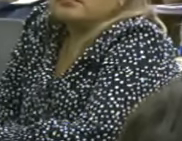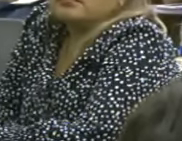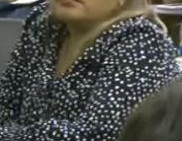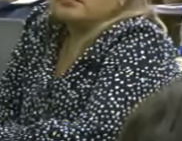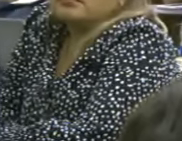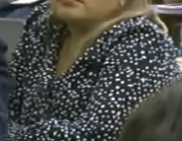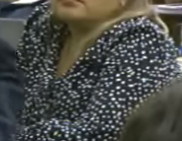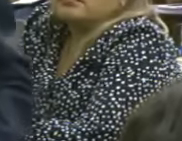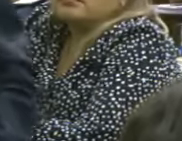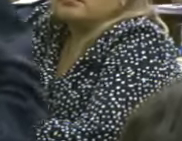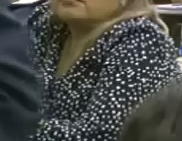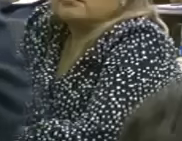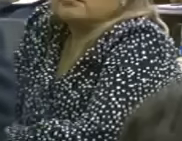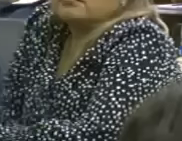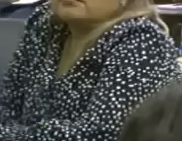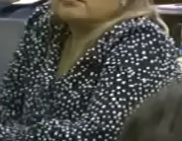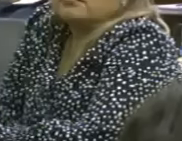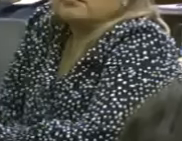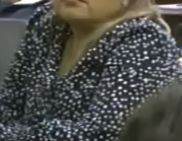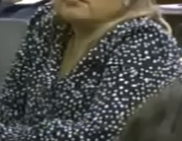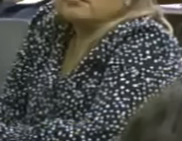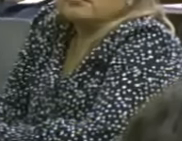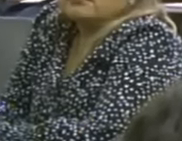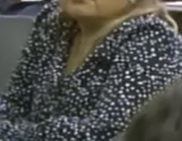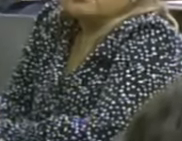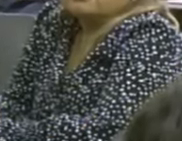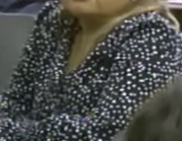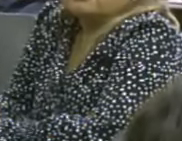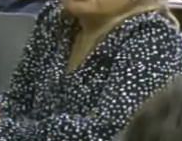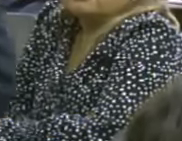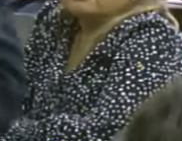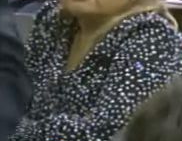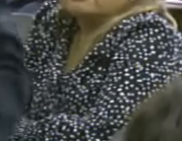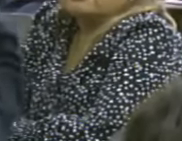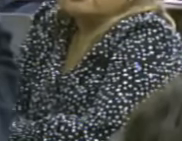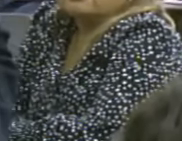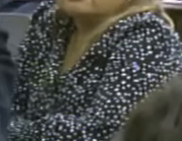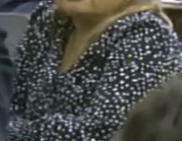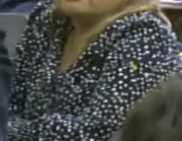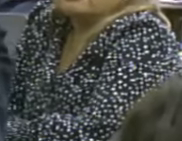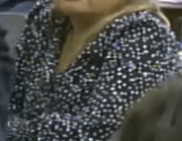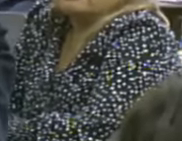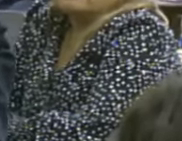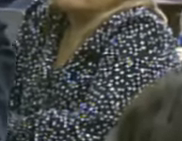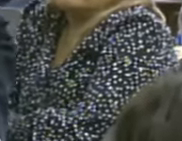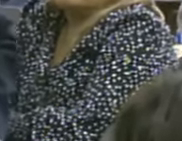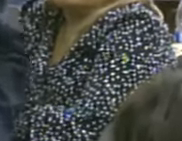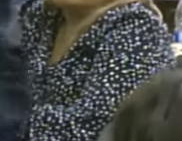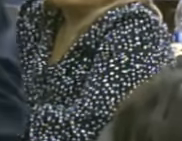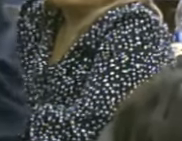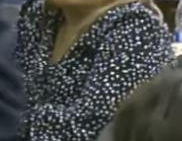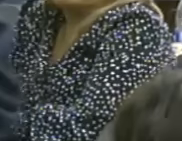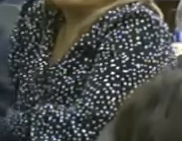también es pecado y los pueblos cobran esa situación